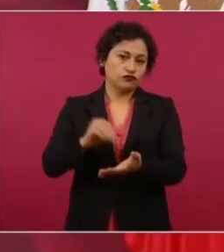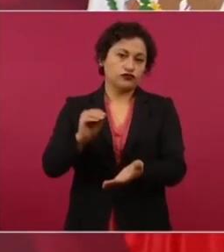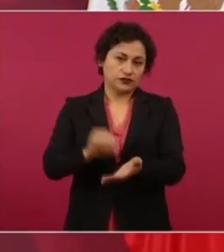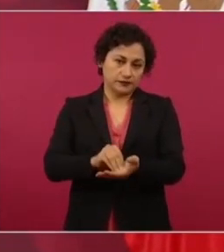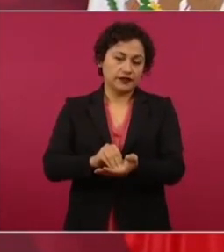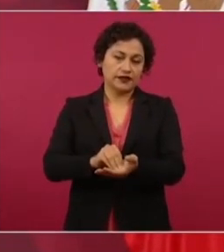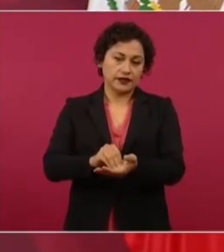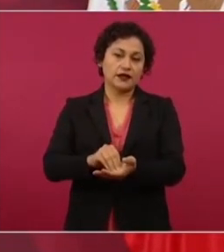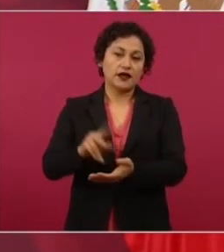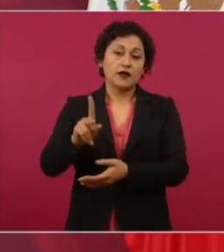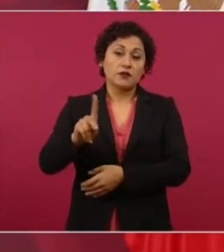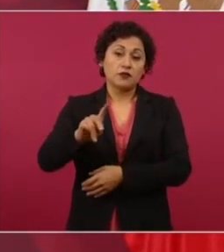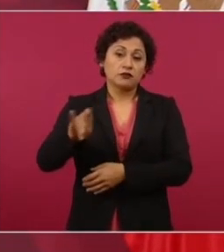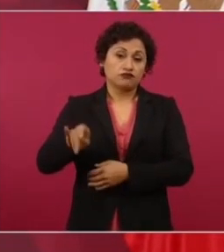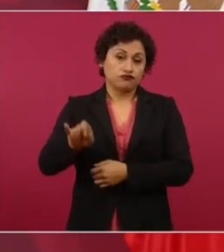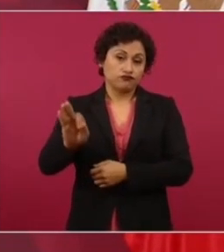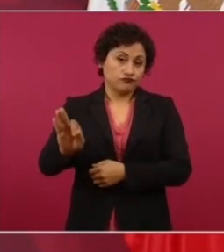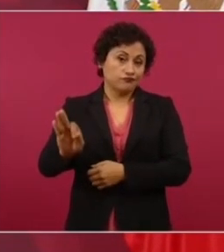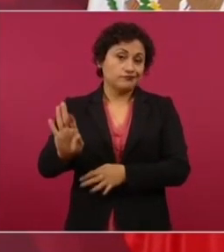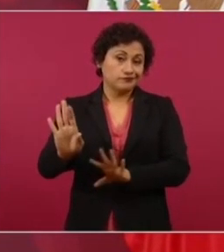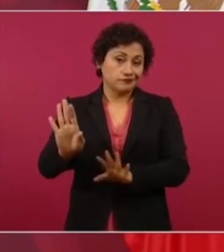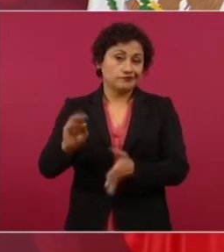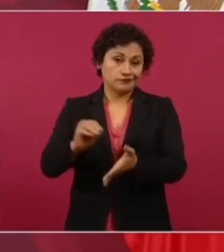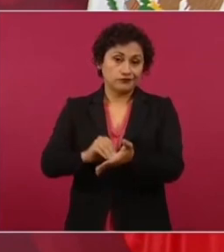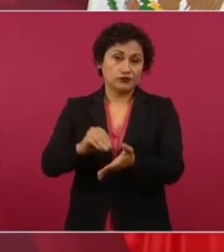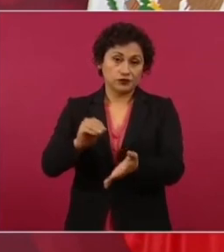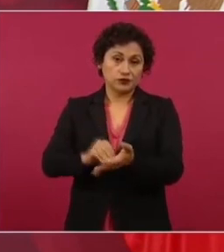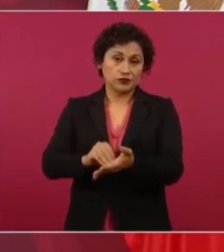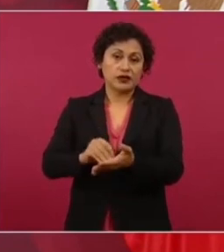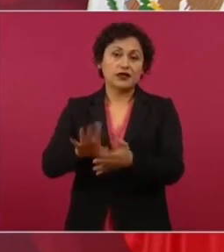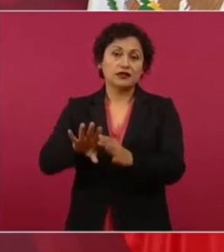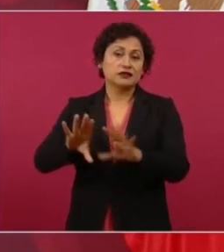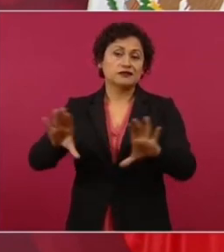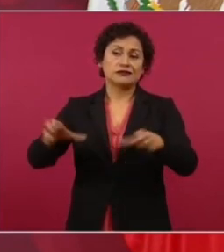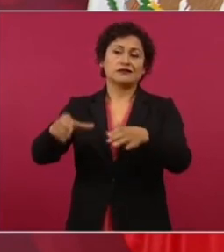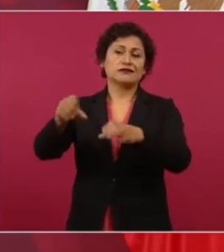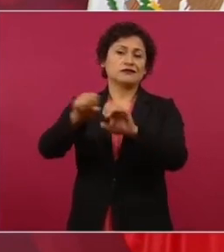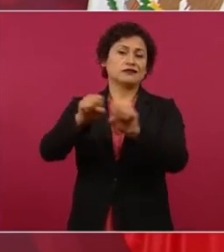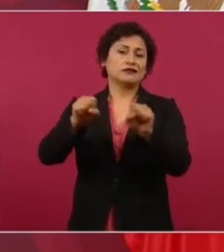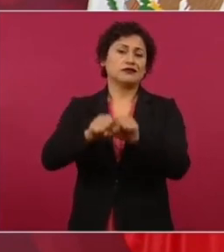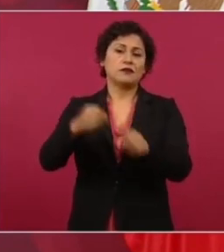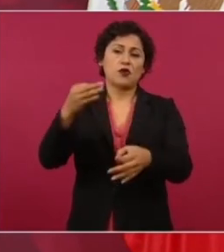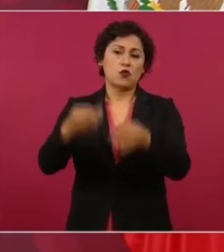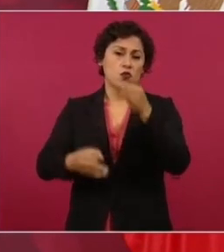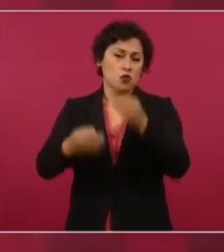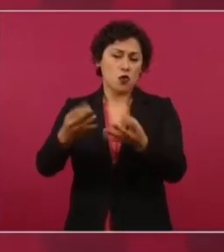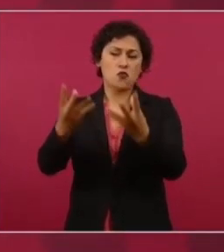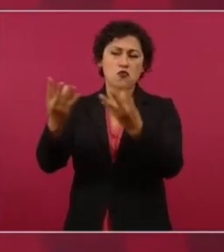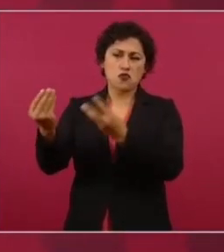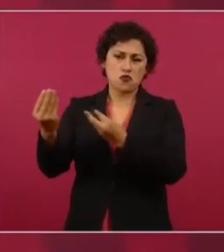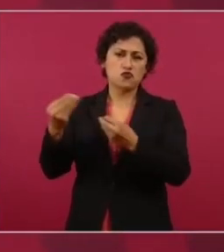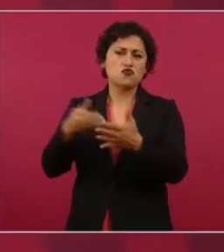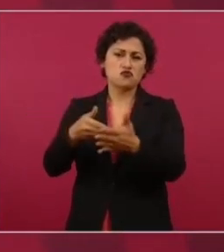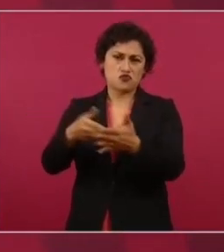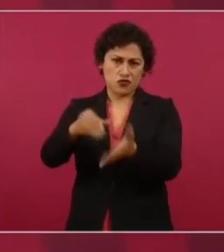Judicial y todo lo que tiene que ver con la impartición de justicia pero vamos a seguir